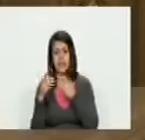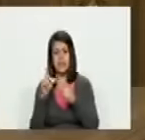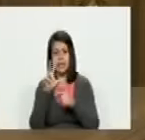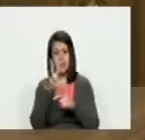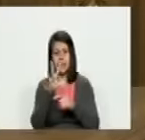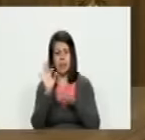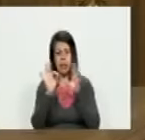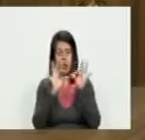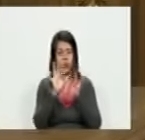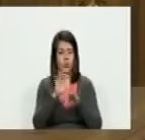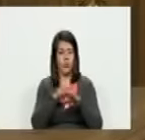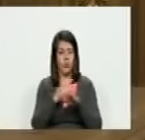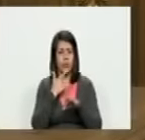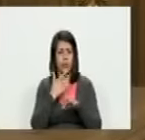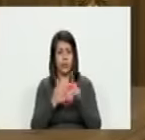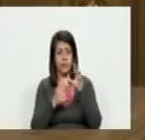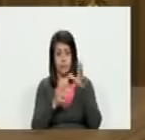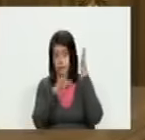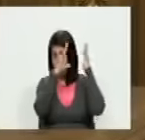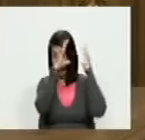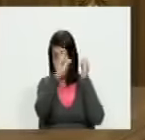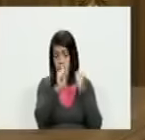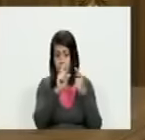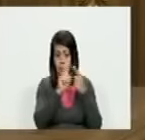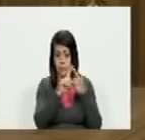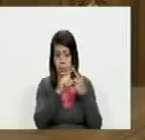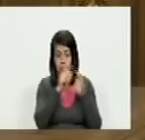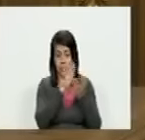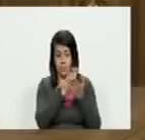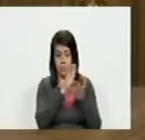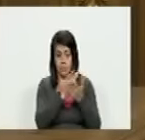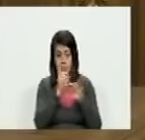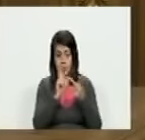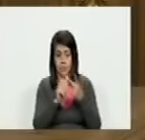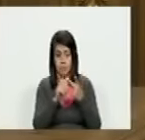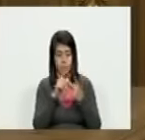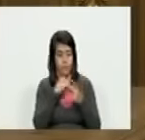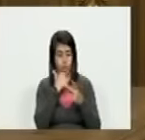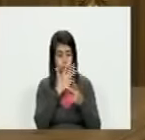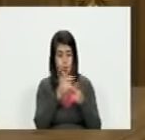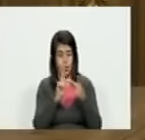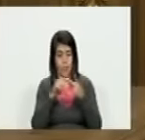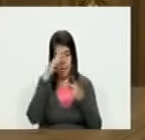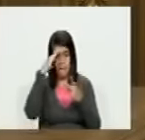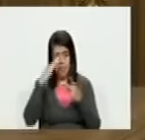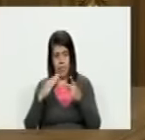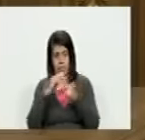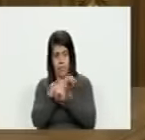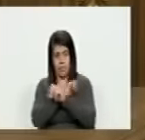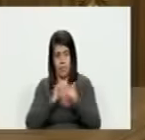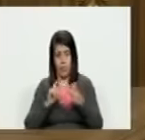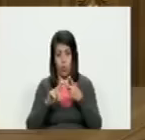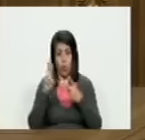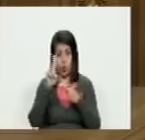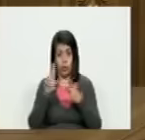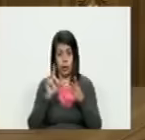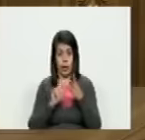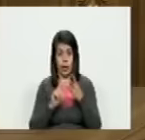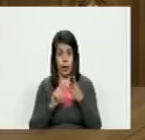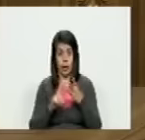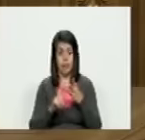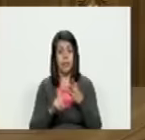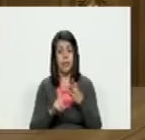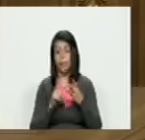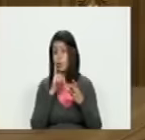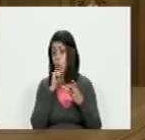cuando está la opción de la diplomacia que hay que usarla siempre cuando no funciona está la opción militar que hay que usarla pero qué hacemos en